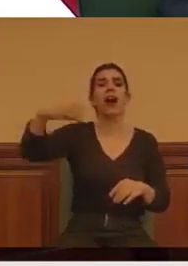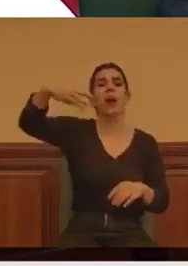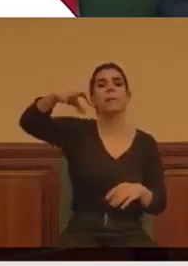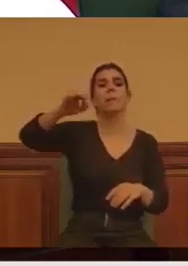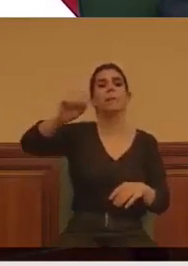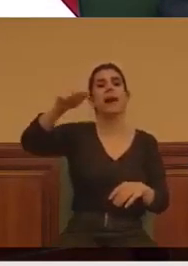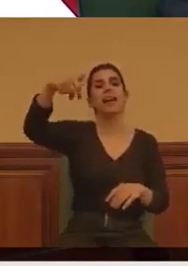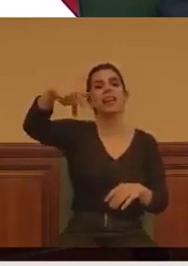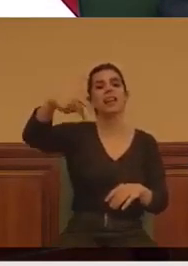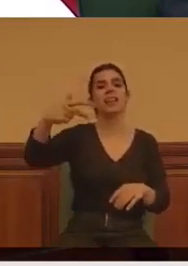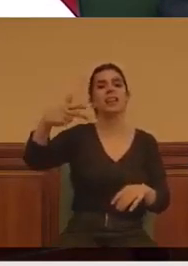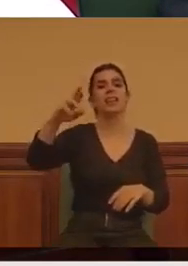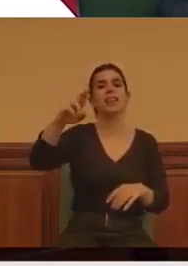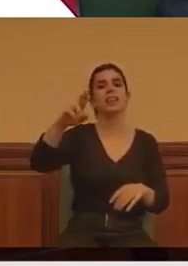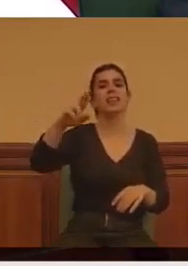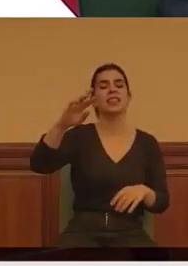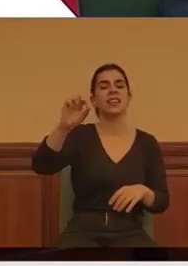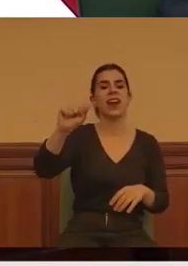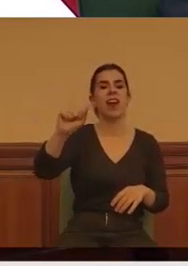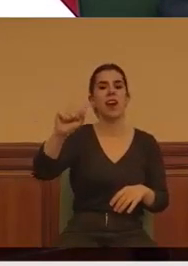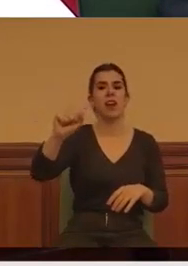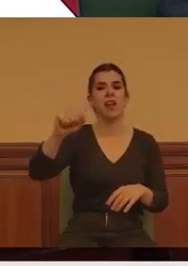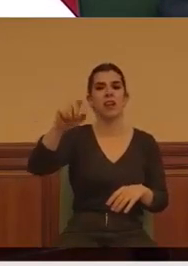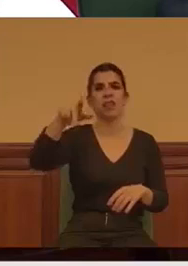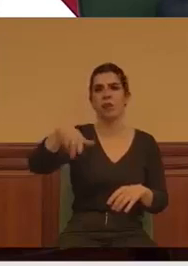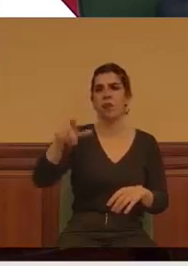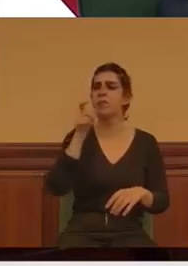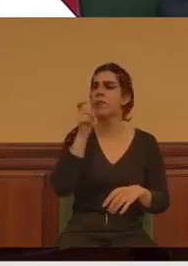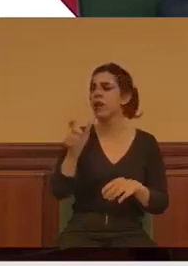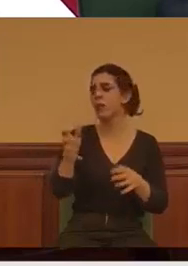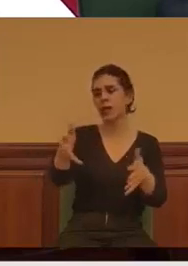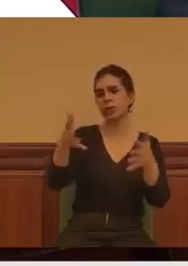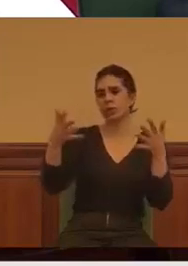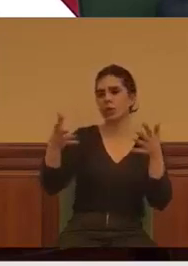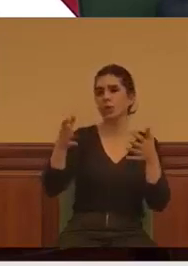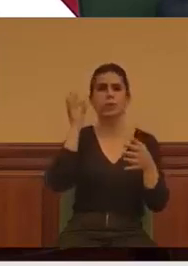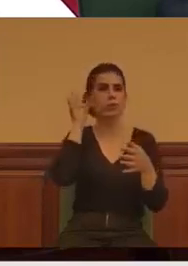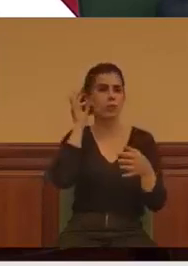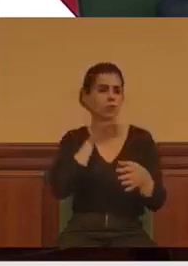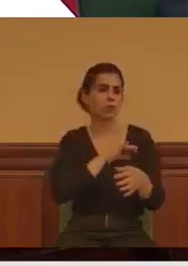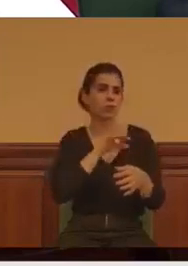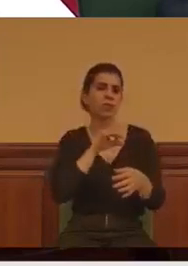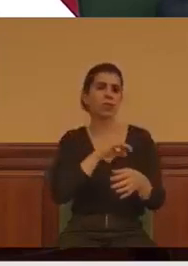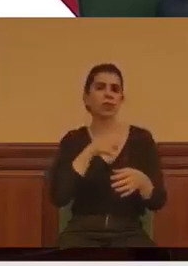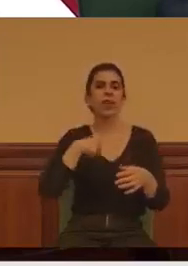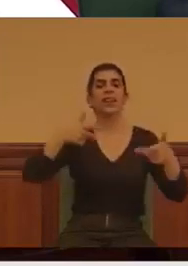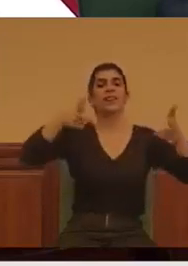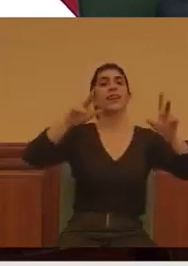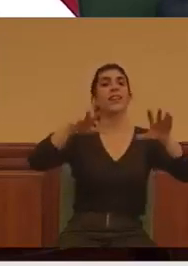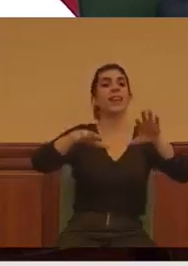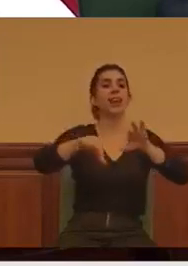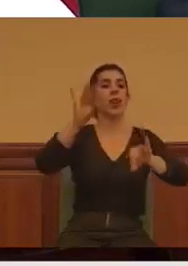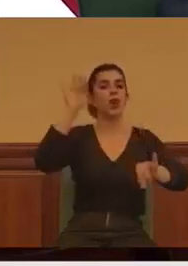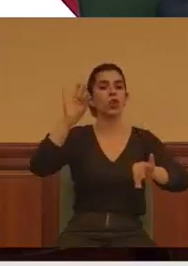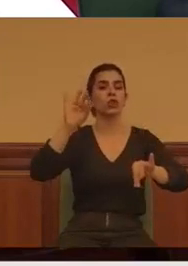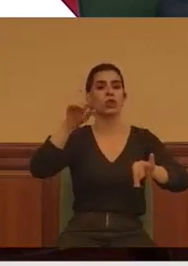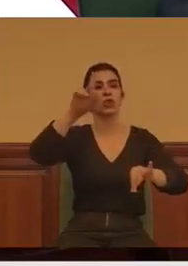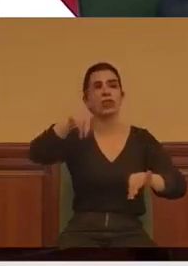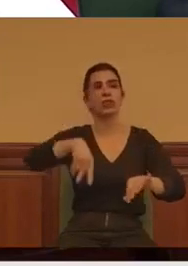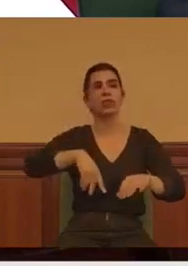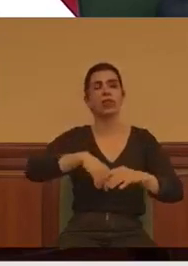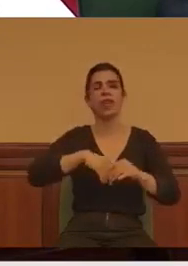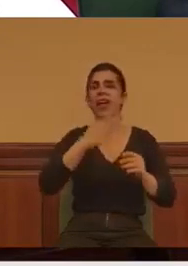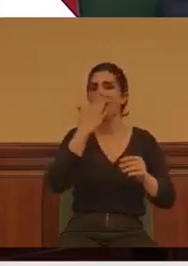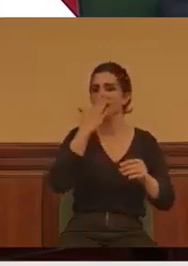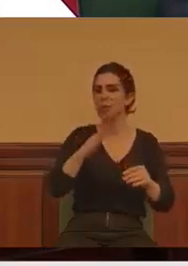Cortés, que le encanta, e incluso el tono, de la libertad de elección, se ha visto refutada por la execrable actitud